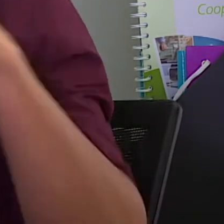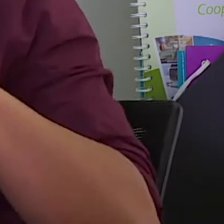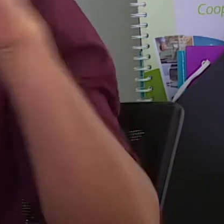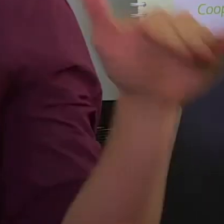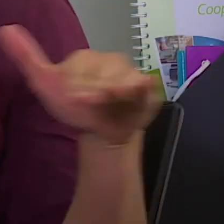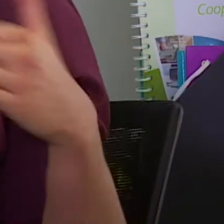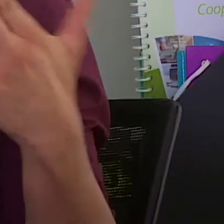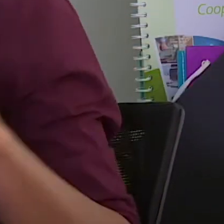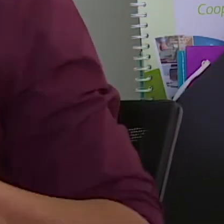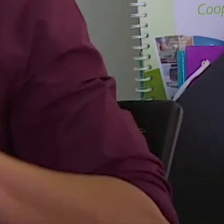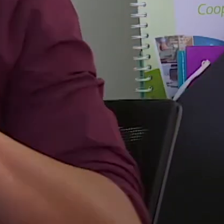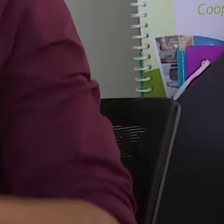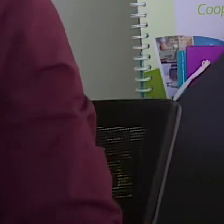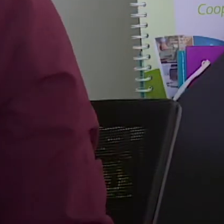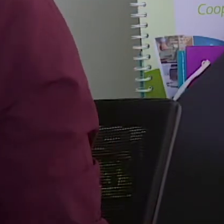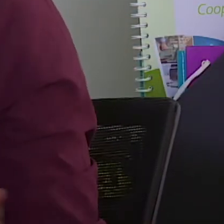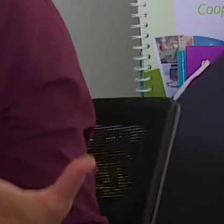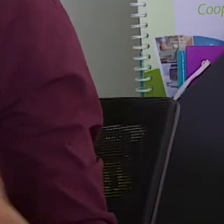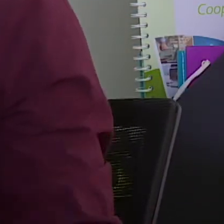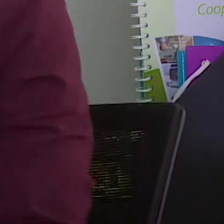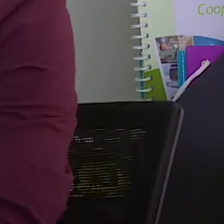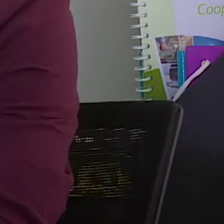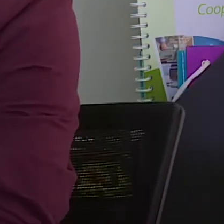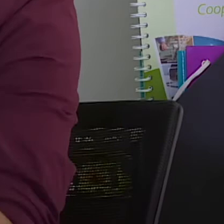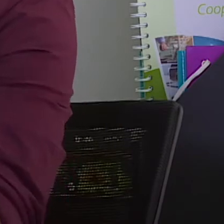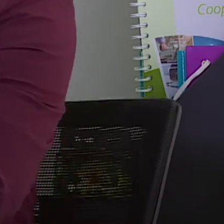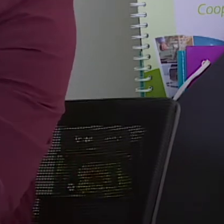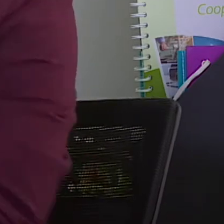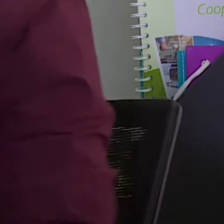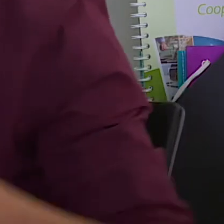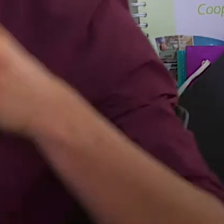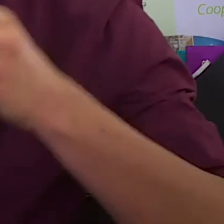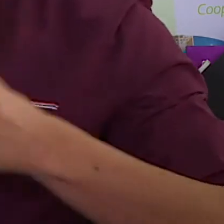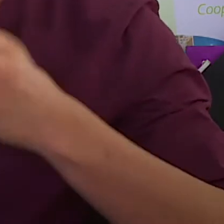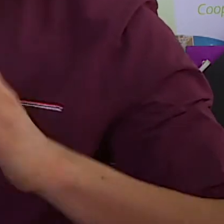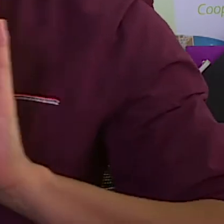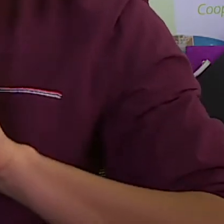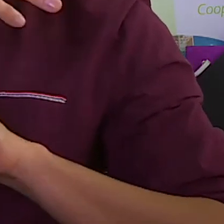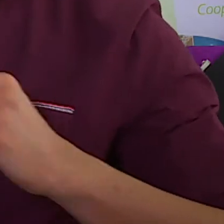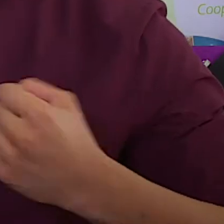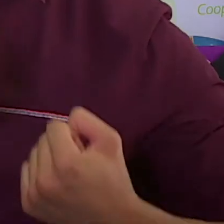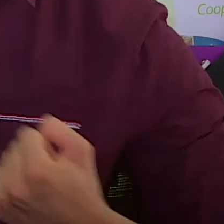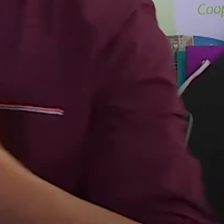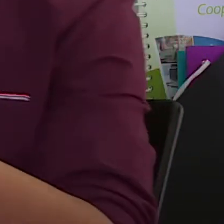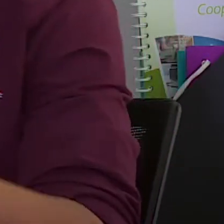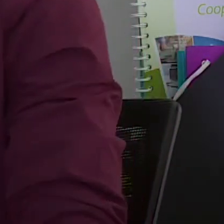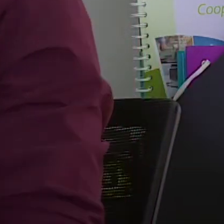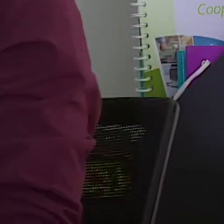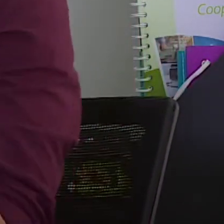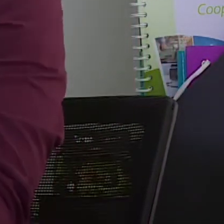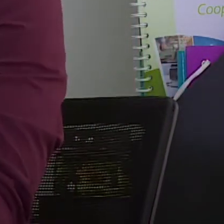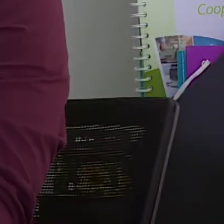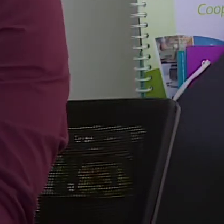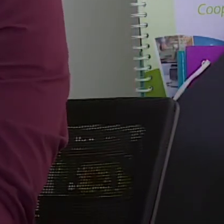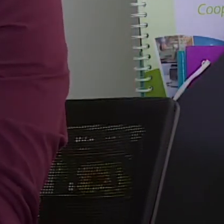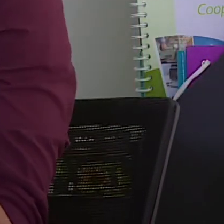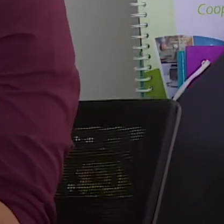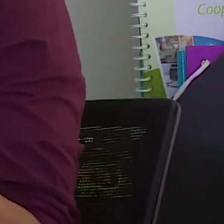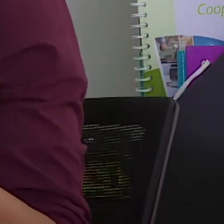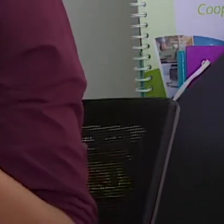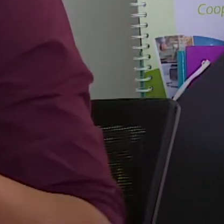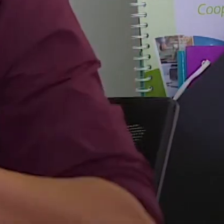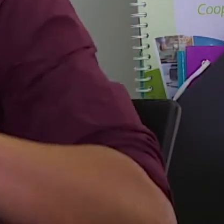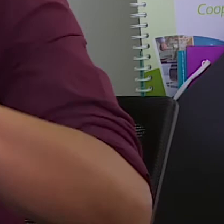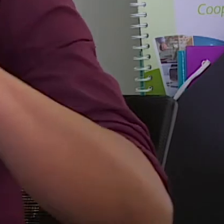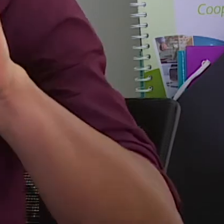acerca del valor de la ficción en la televisión pública pero ¿Puede la ficción contribuir a la inclusión en la sociedad?